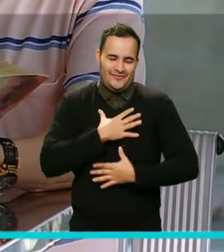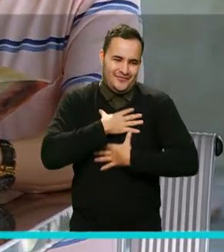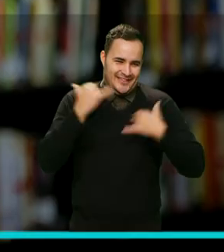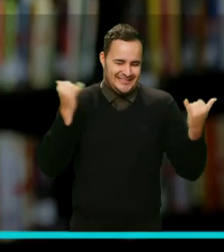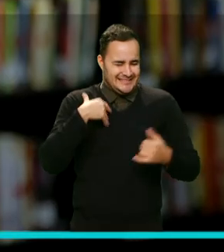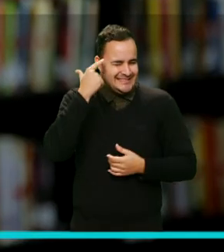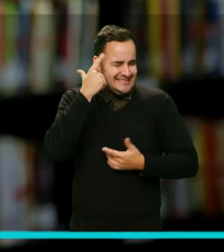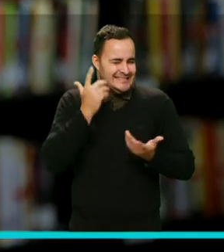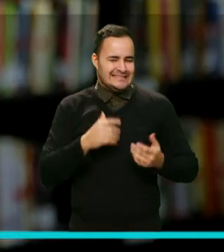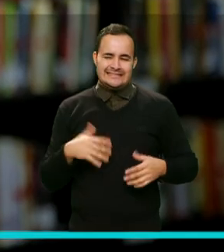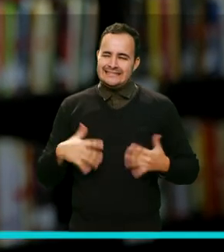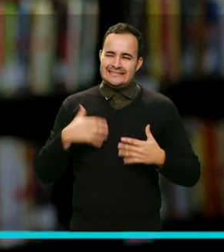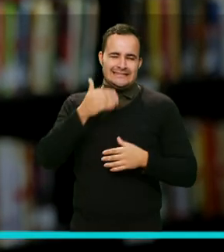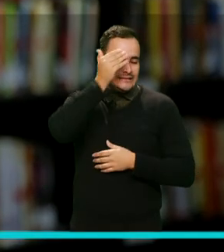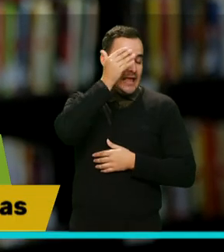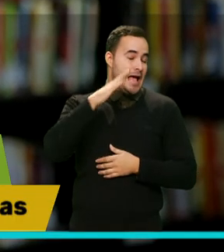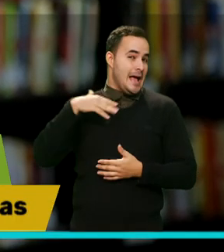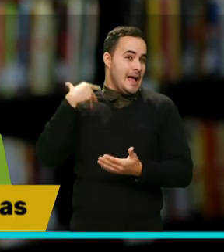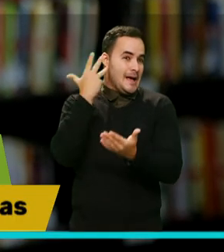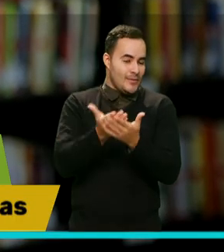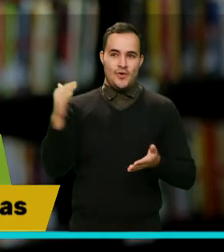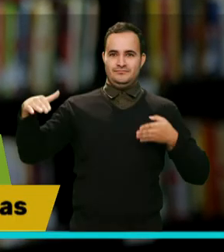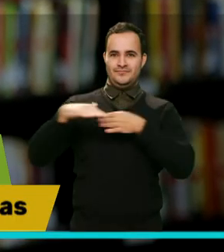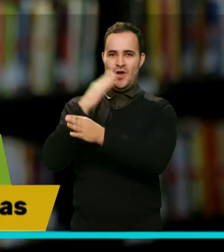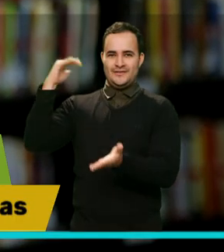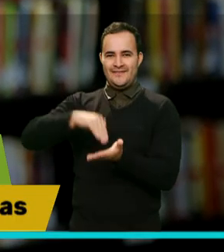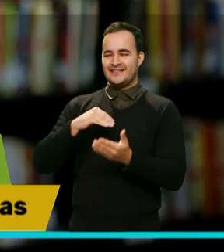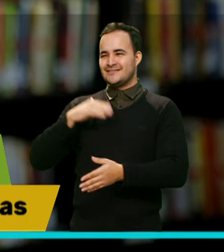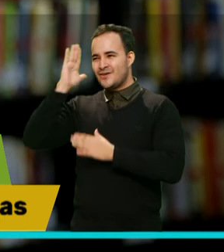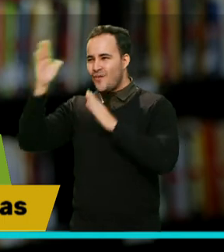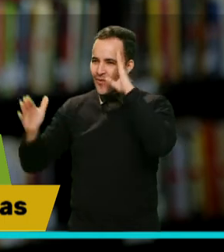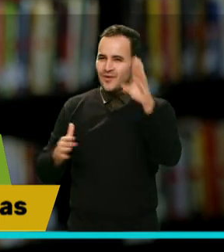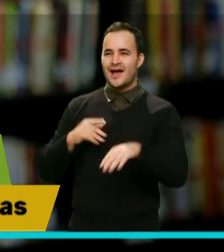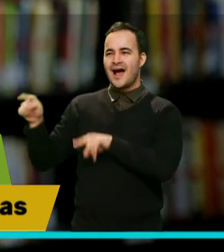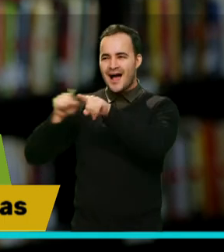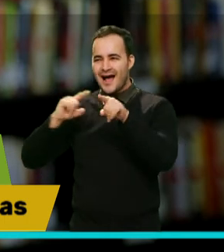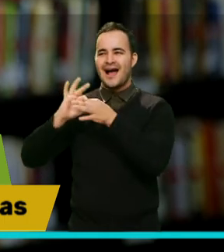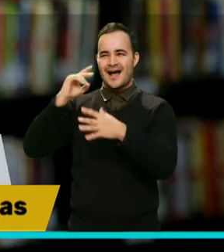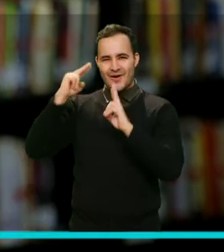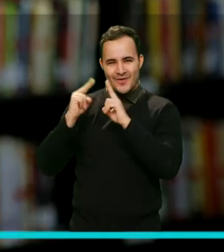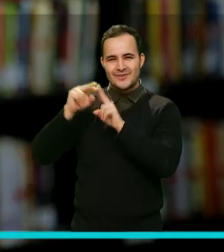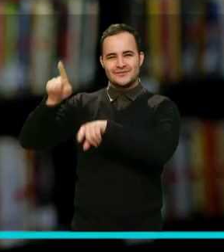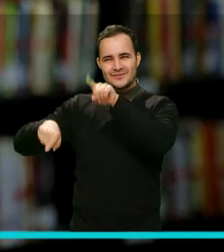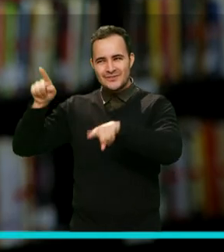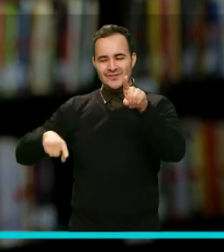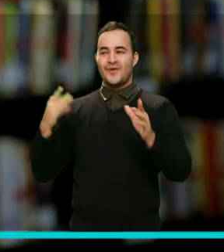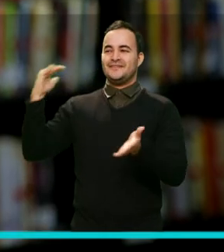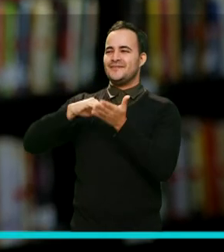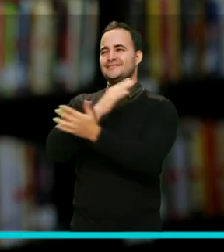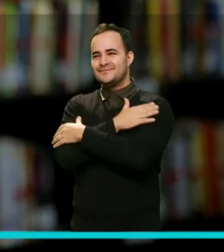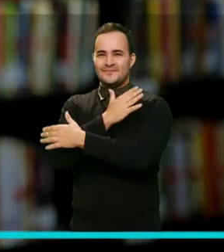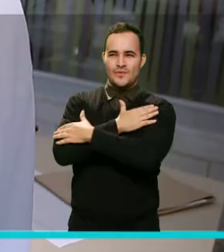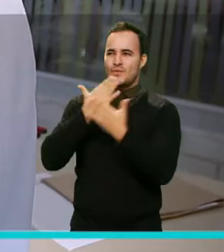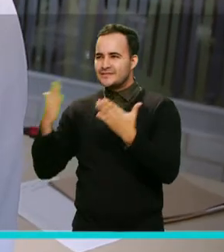porque recordar nuevamente, saludar a las compañeras, a los compañeros, entonces eso